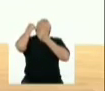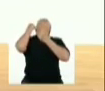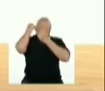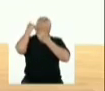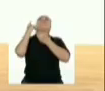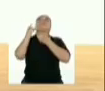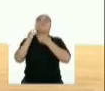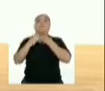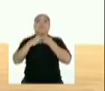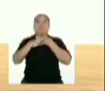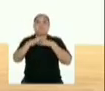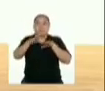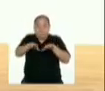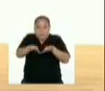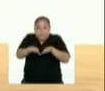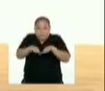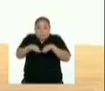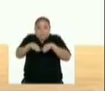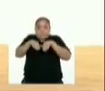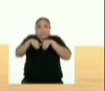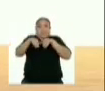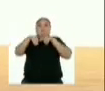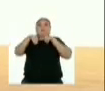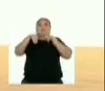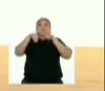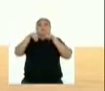Llevamos el cuerpo hacia atrás.